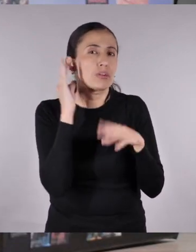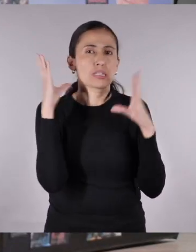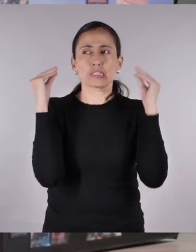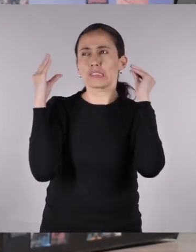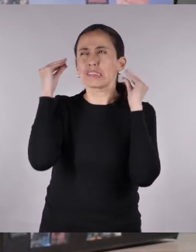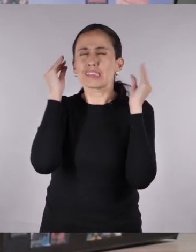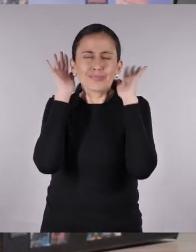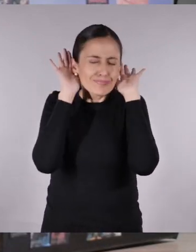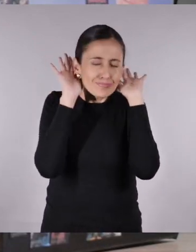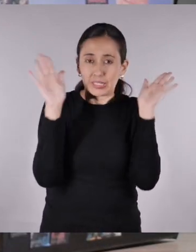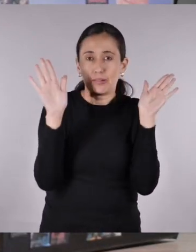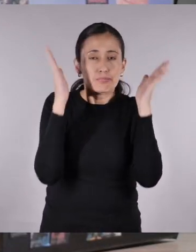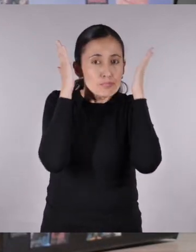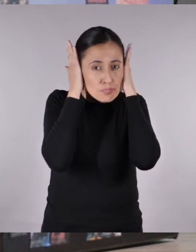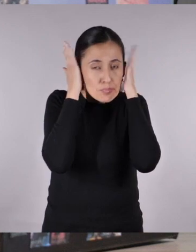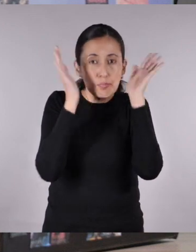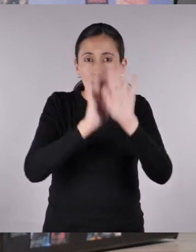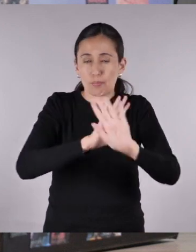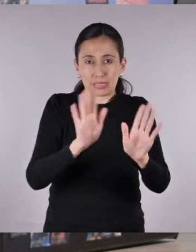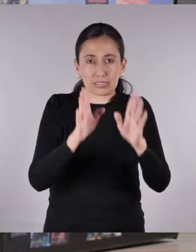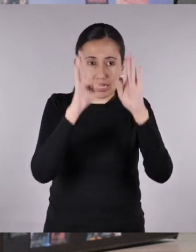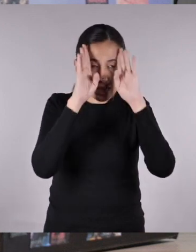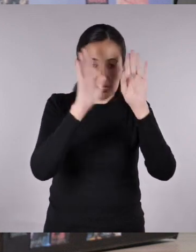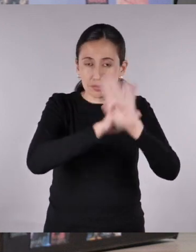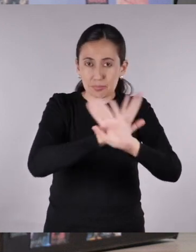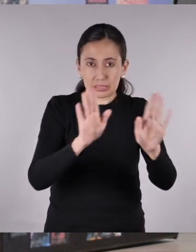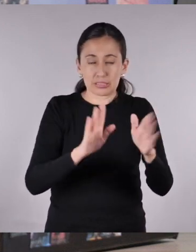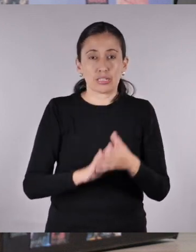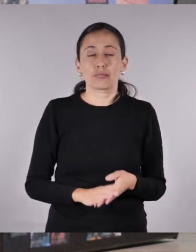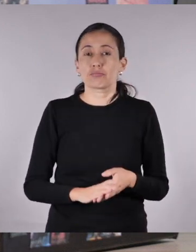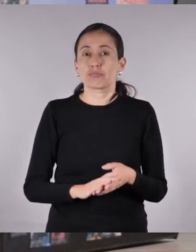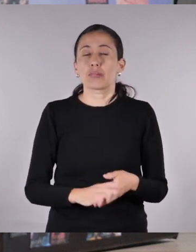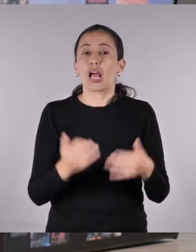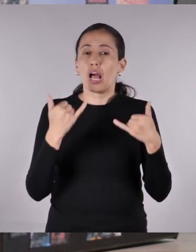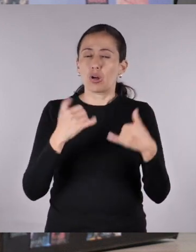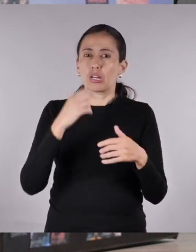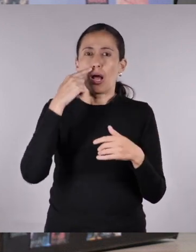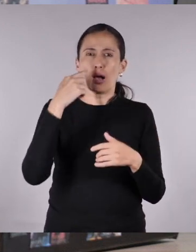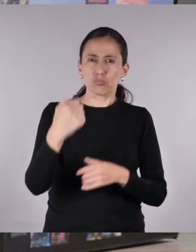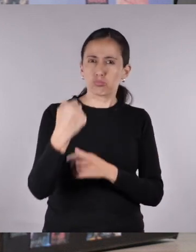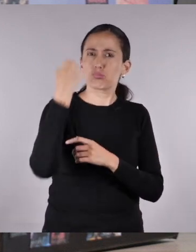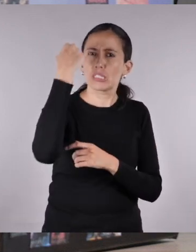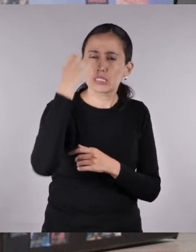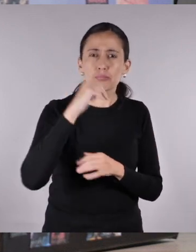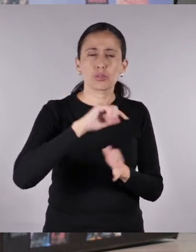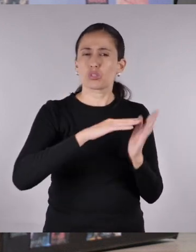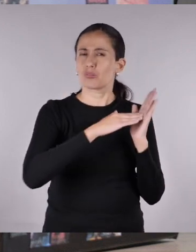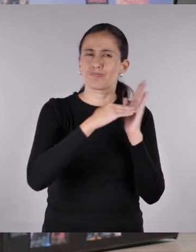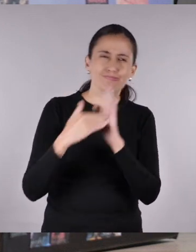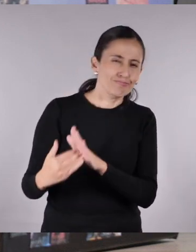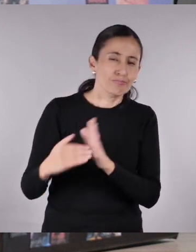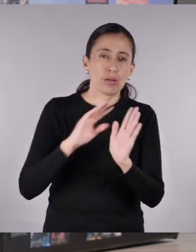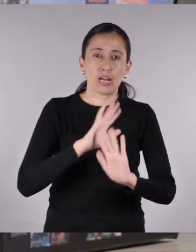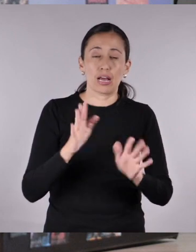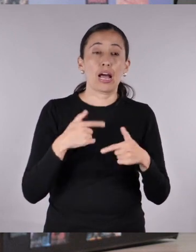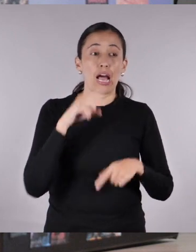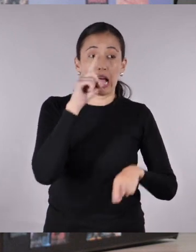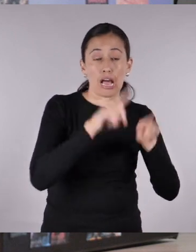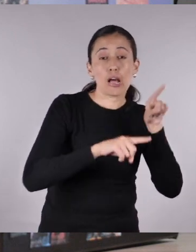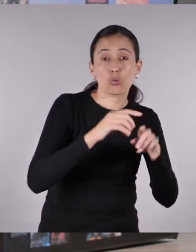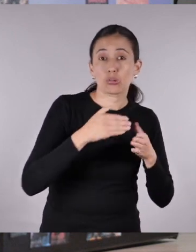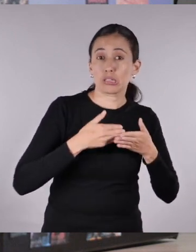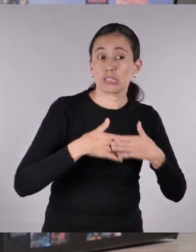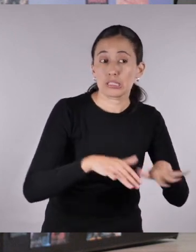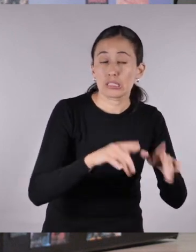Sí podemos. Es importante trabajar en la eliminación del machismo, que nos afecta y afecta también a los hombres, ya que muchas